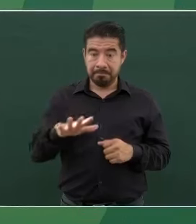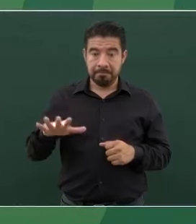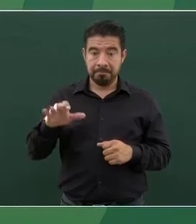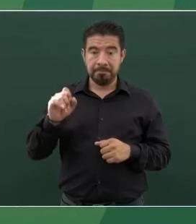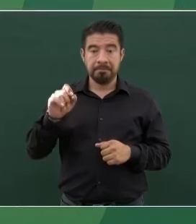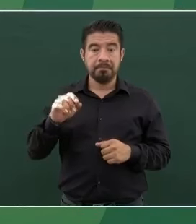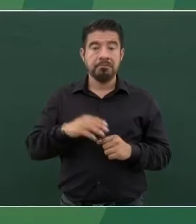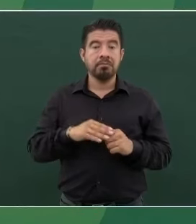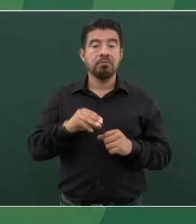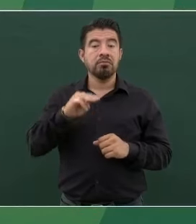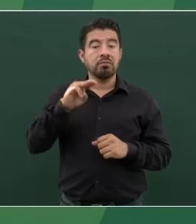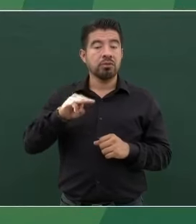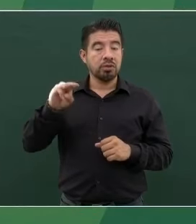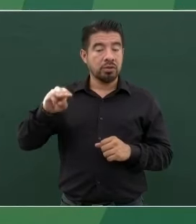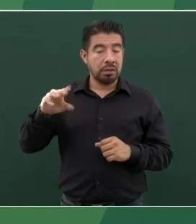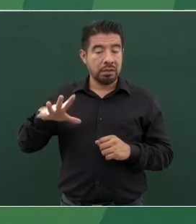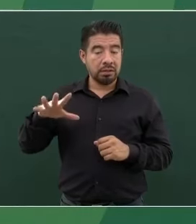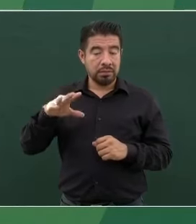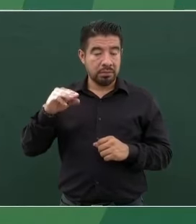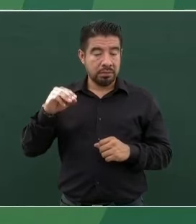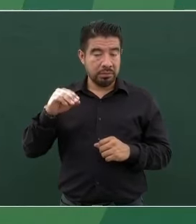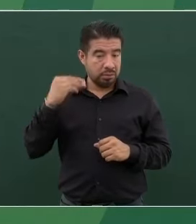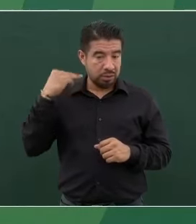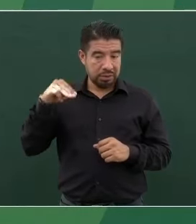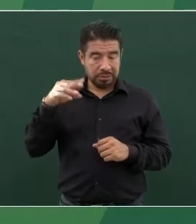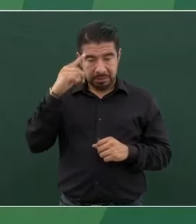lo liberaron.